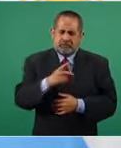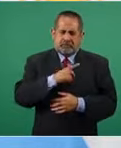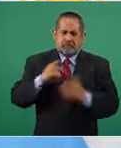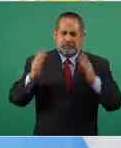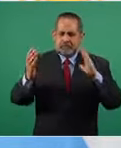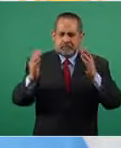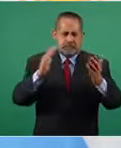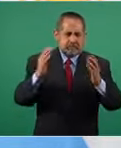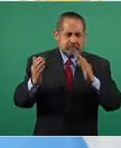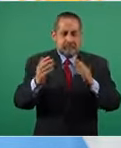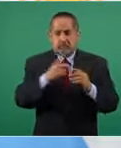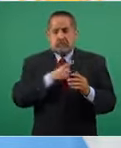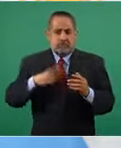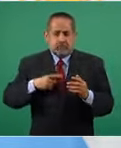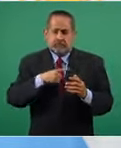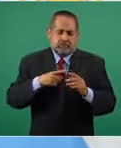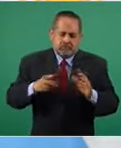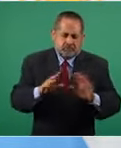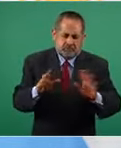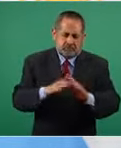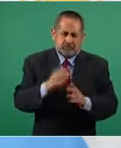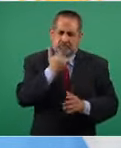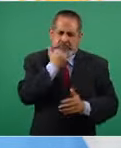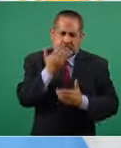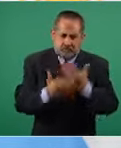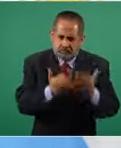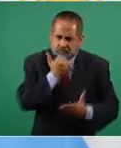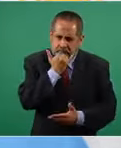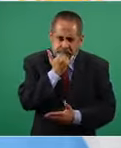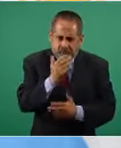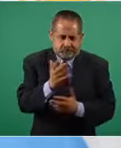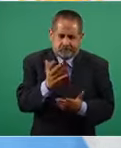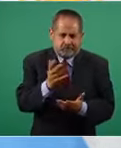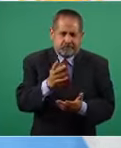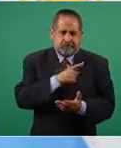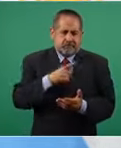ofrezco disculpa de que este